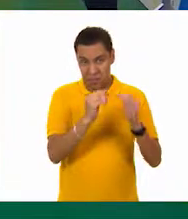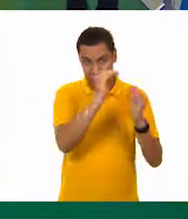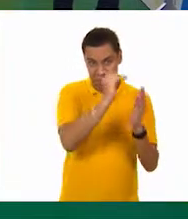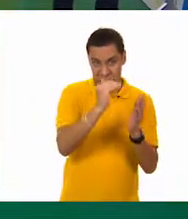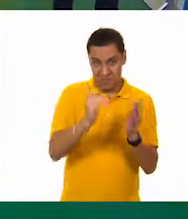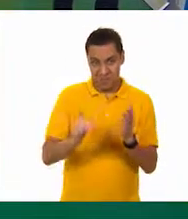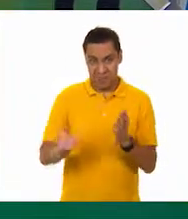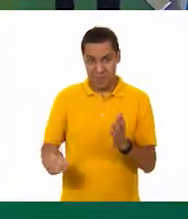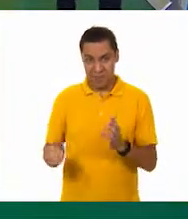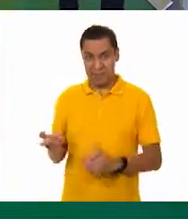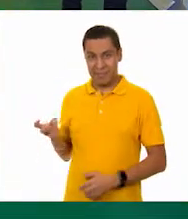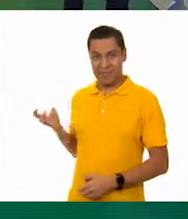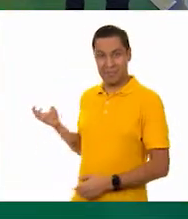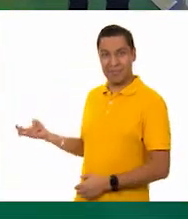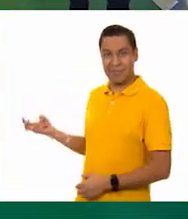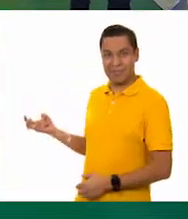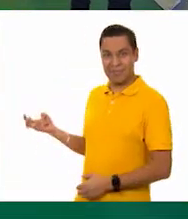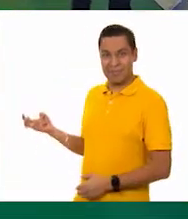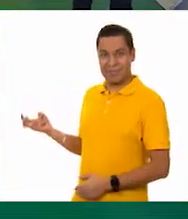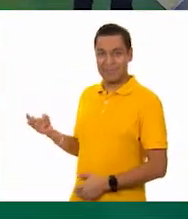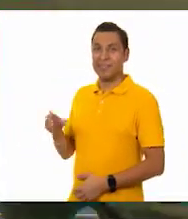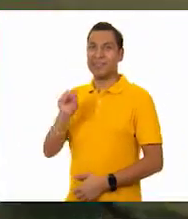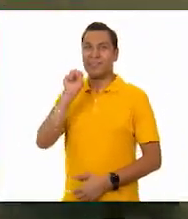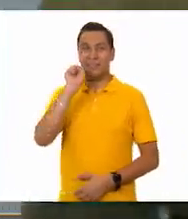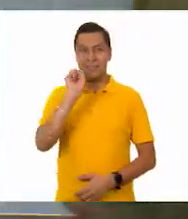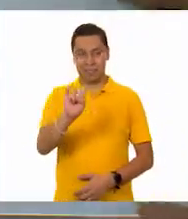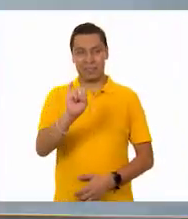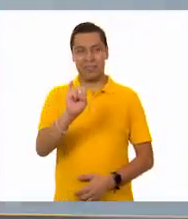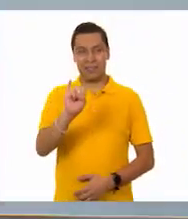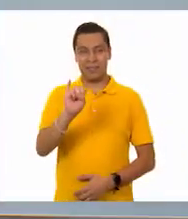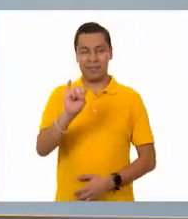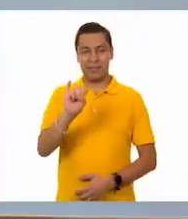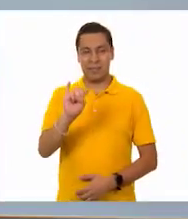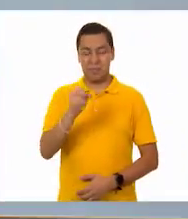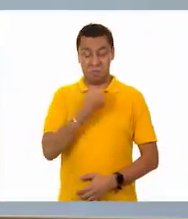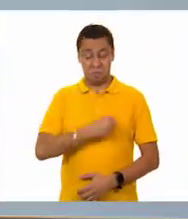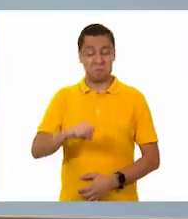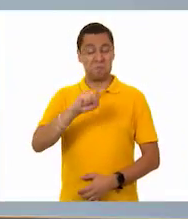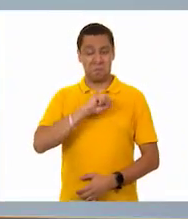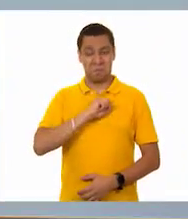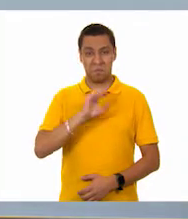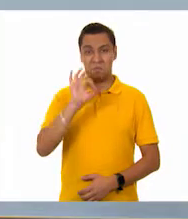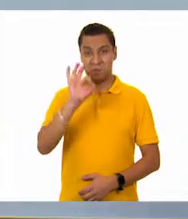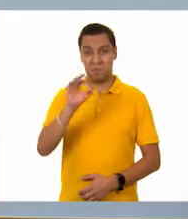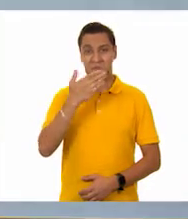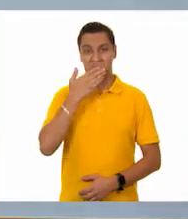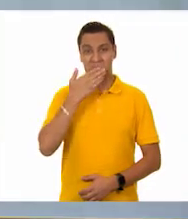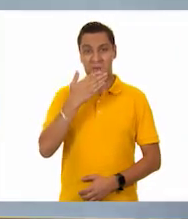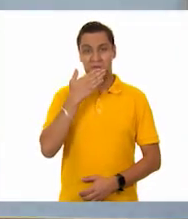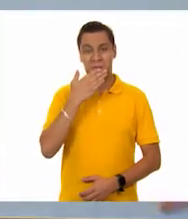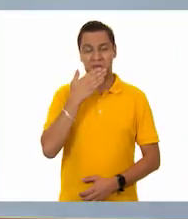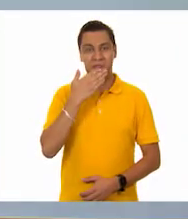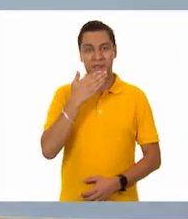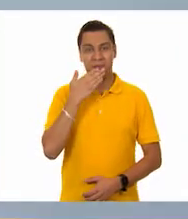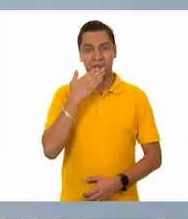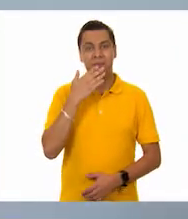bien. Vamos a poner entonces. Muy bien. Zanahoria. Zanahoria. Zanahoria. ¿Qué sana es la zanahoria? Muy bien. Nos quedan dos productos.